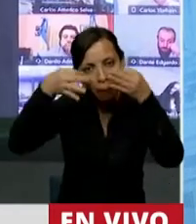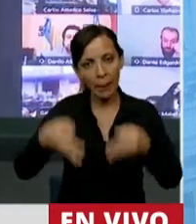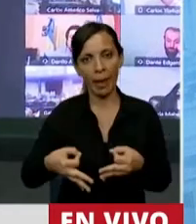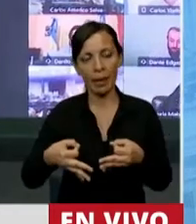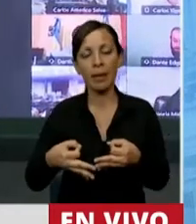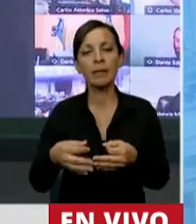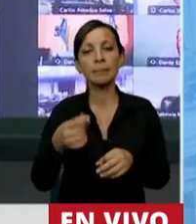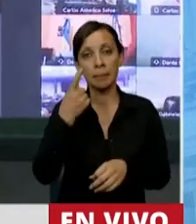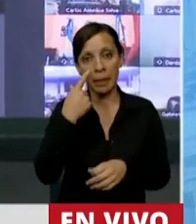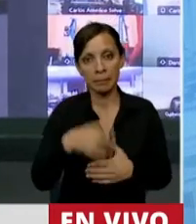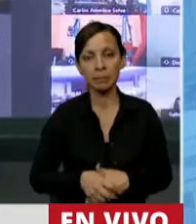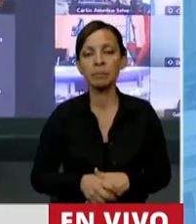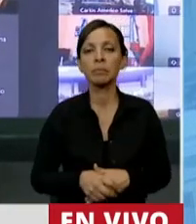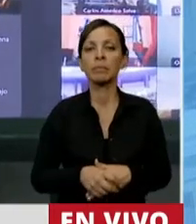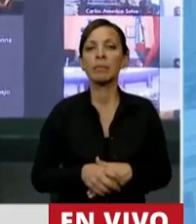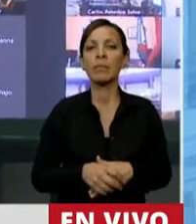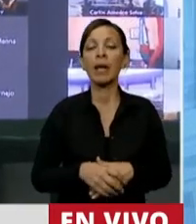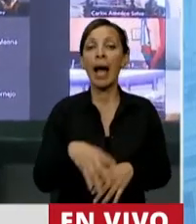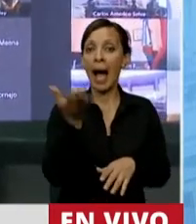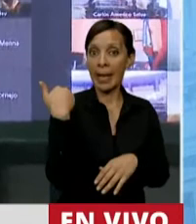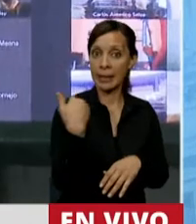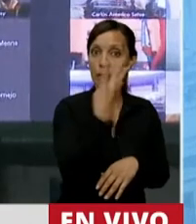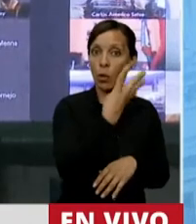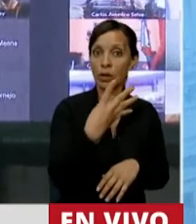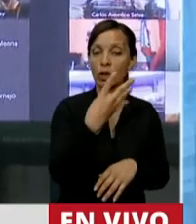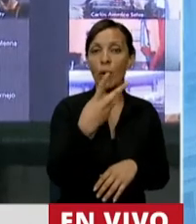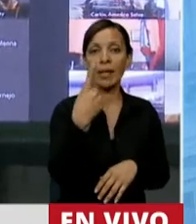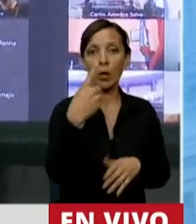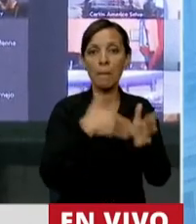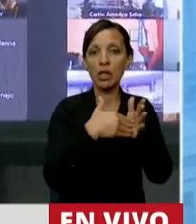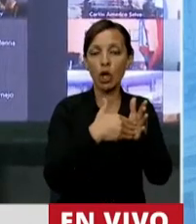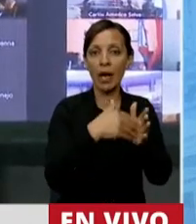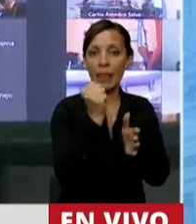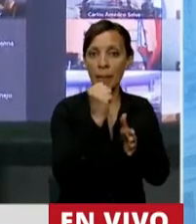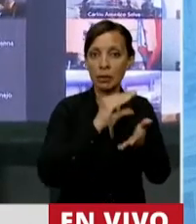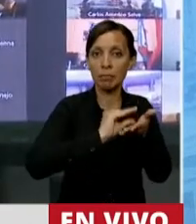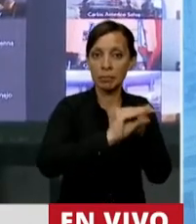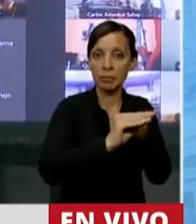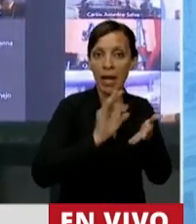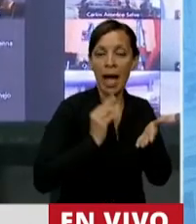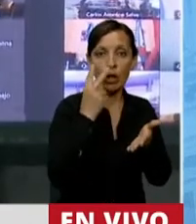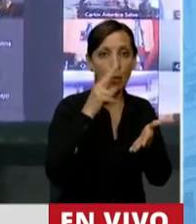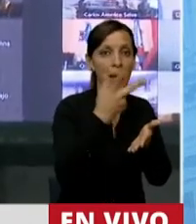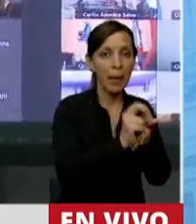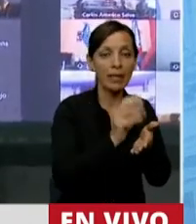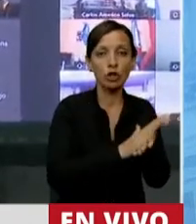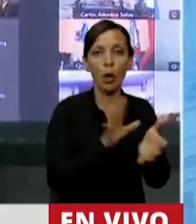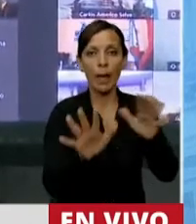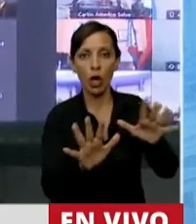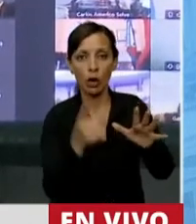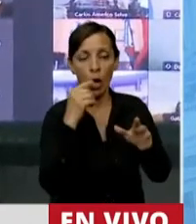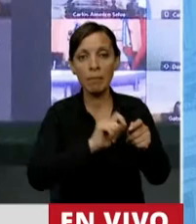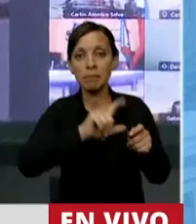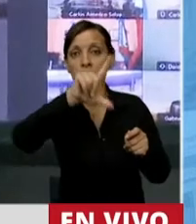realidad. Mire, pasamos de 441 millones de pesos destinados en 2020 al Servicio Nacional de Manejo del Fuego a